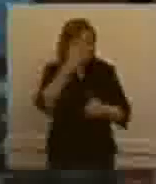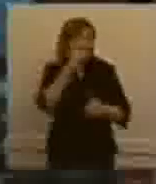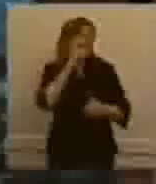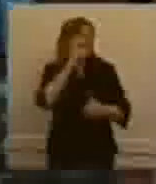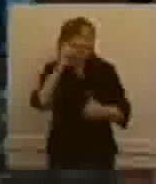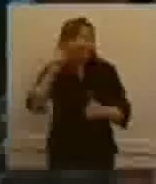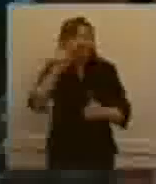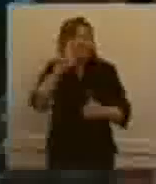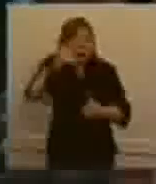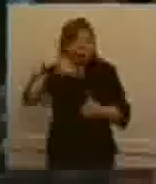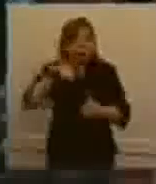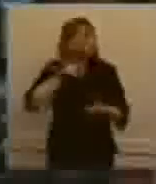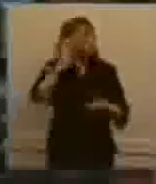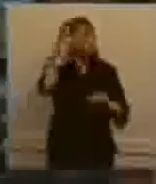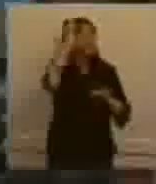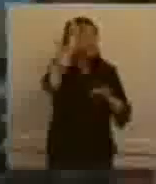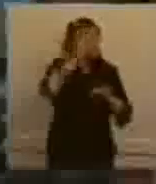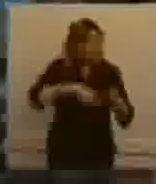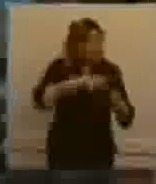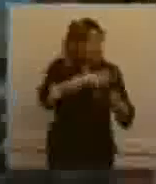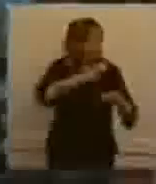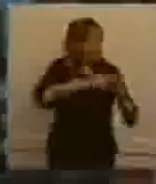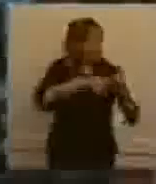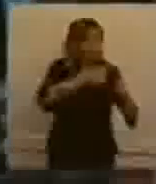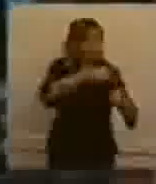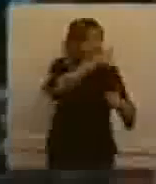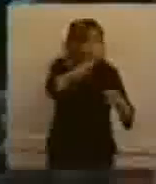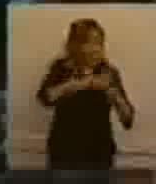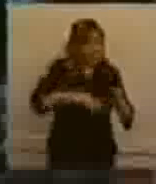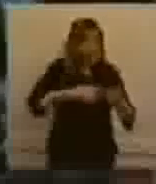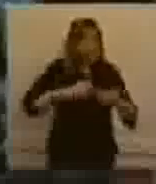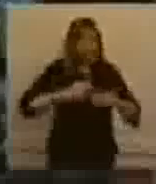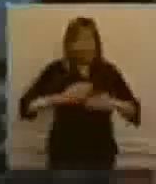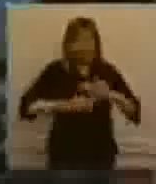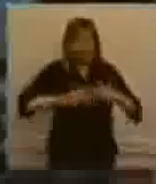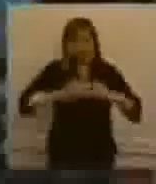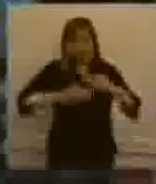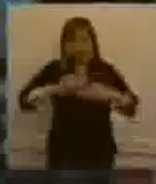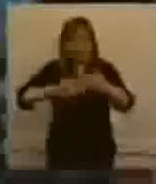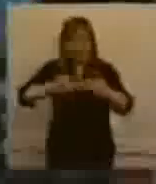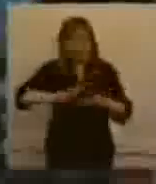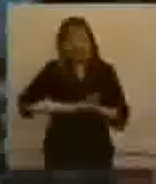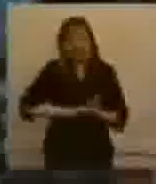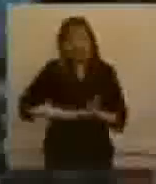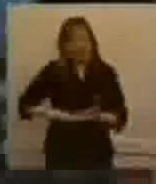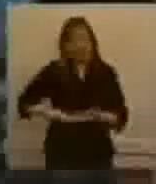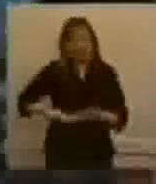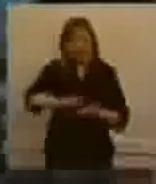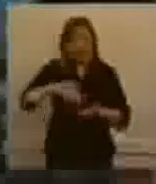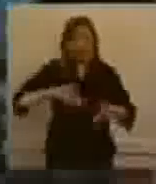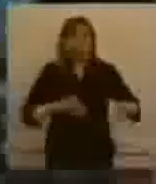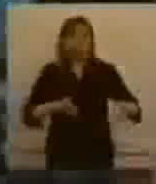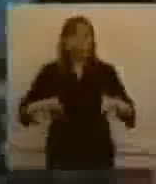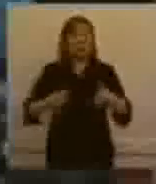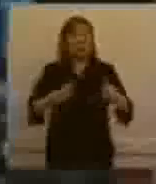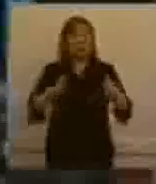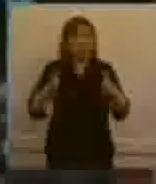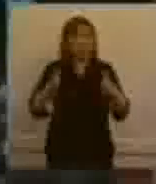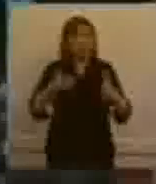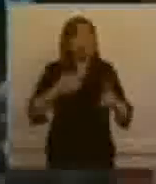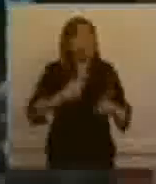cuando firmemos el contrato con la empresa, vamos a firmar una venda, así vamos a solicitar amablemente, que